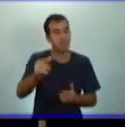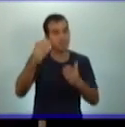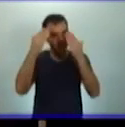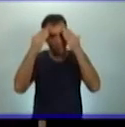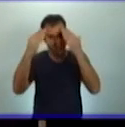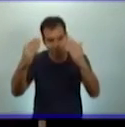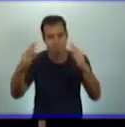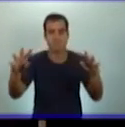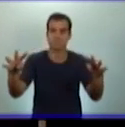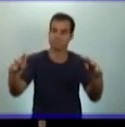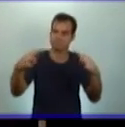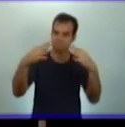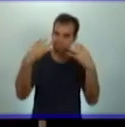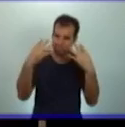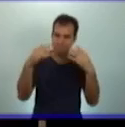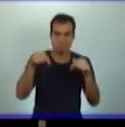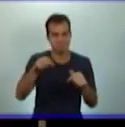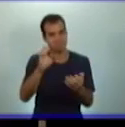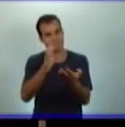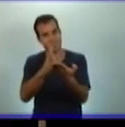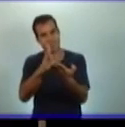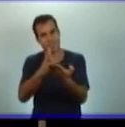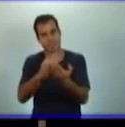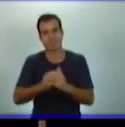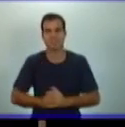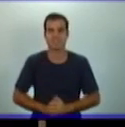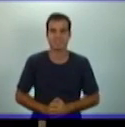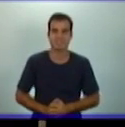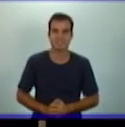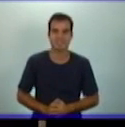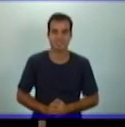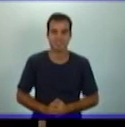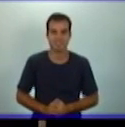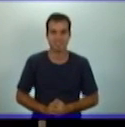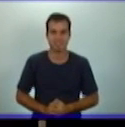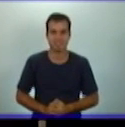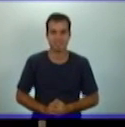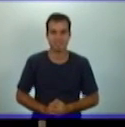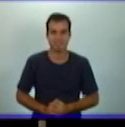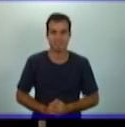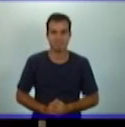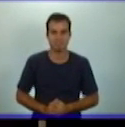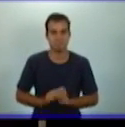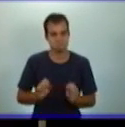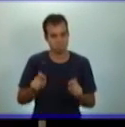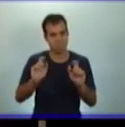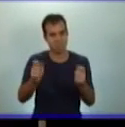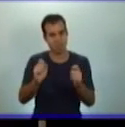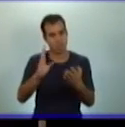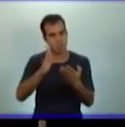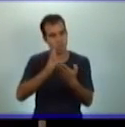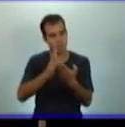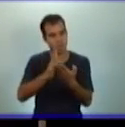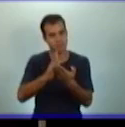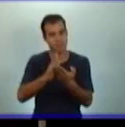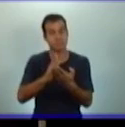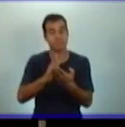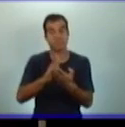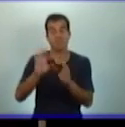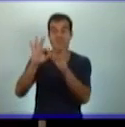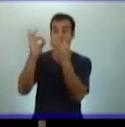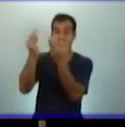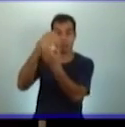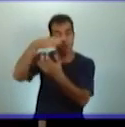por haber atendido a su profesora desde el canal educativo y a la familia cubana.